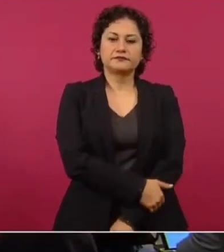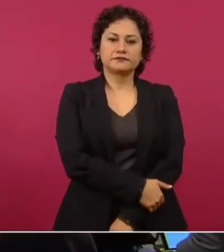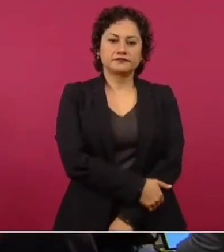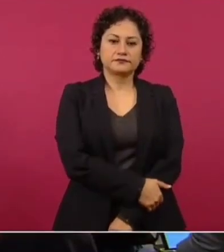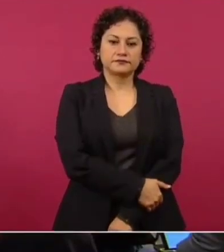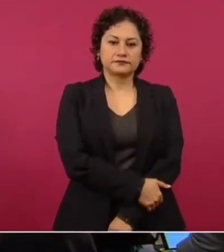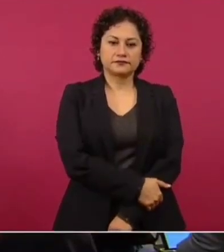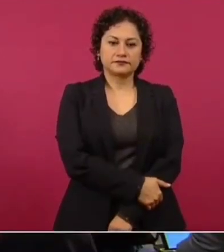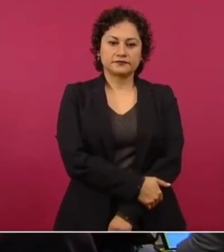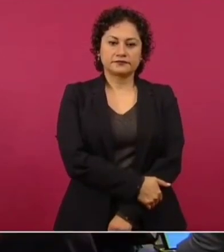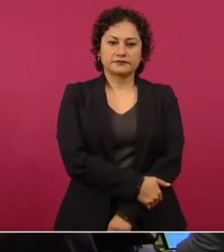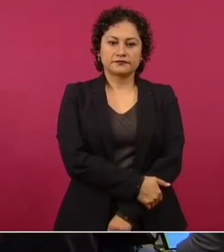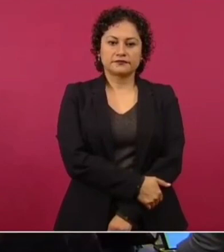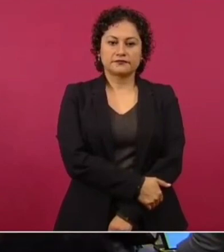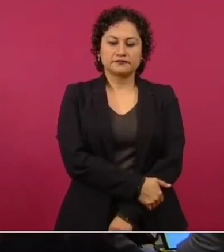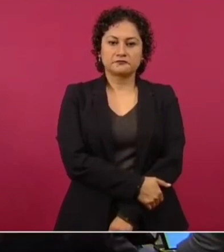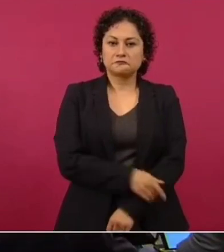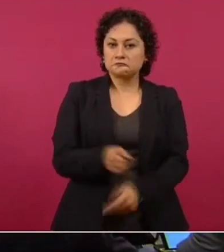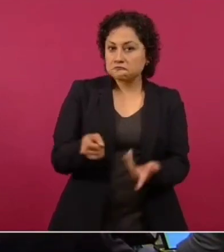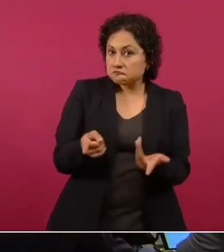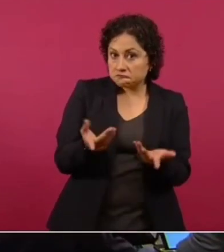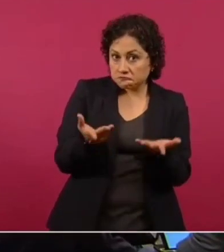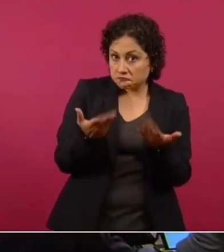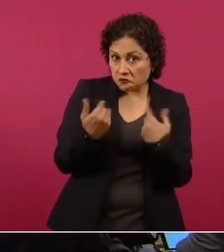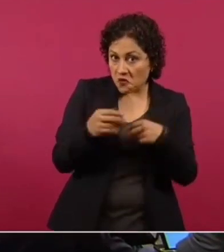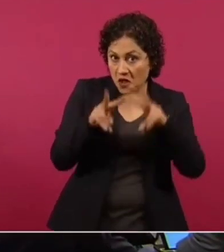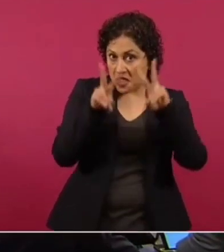Aquí no hubo nada sincronizado.